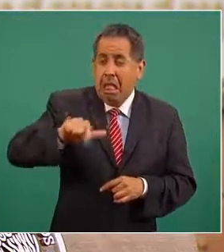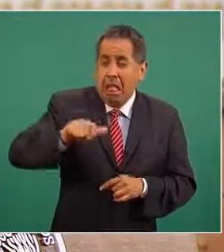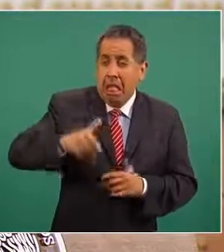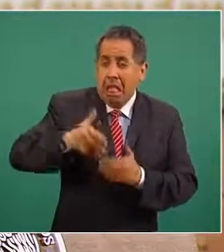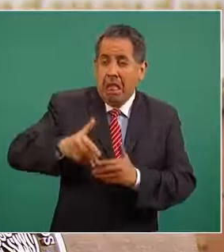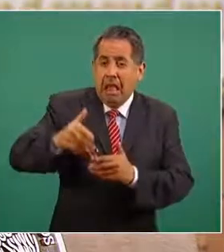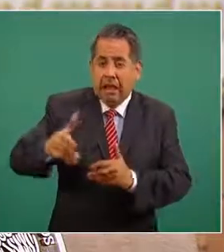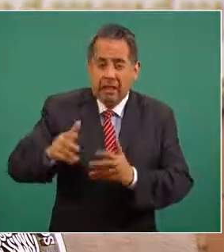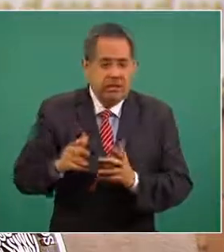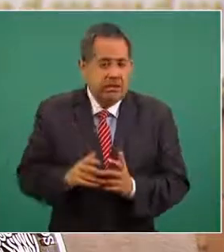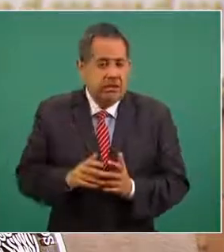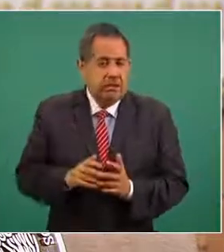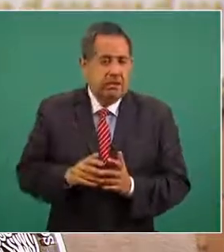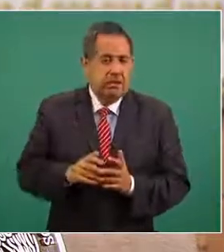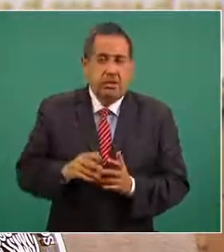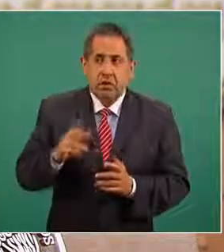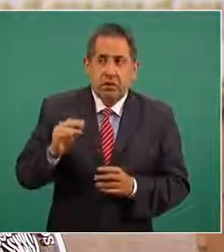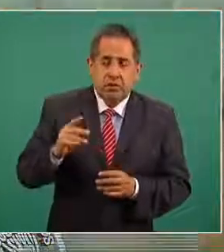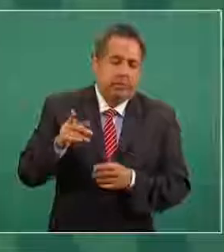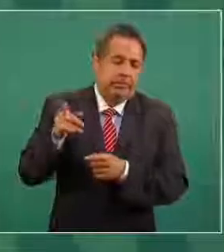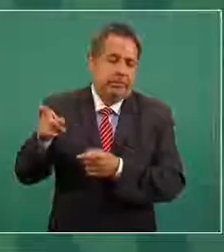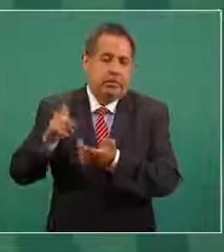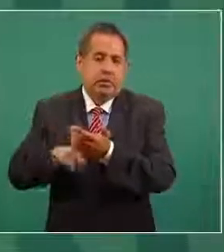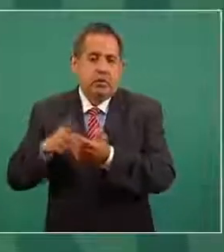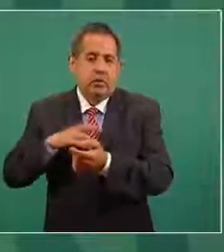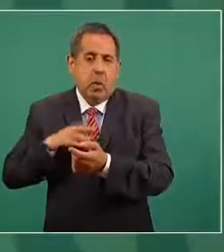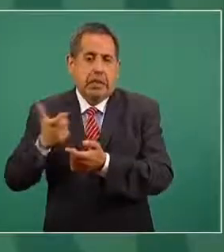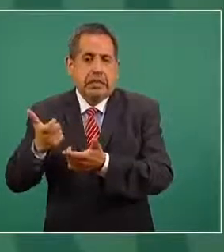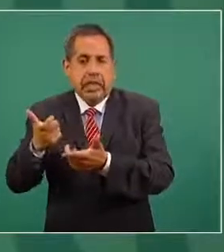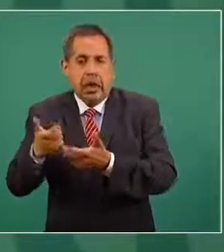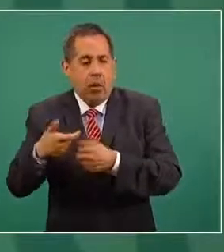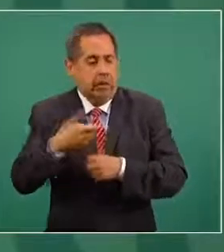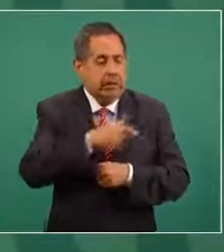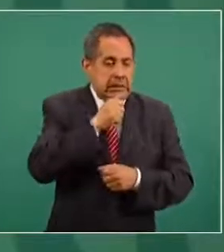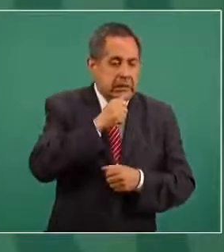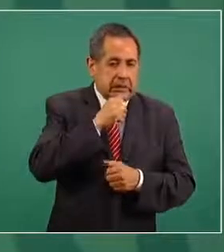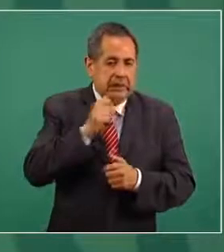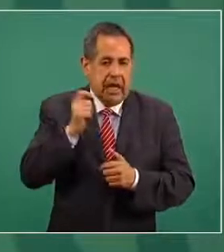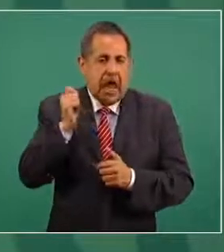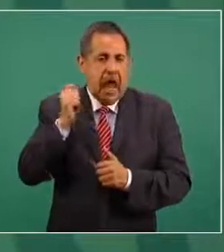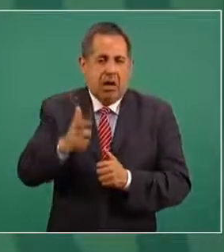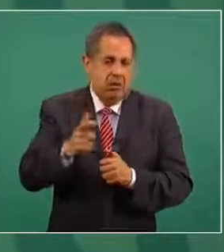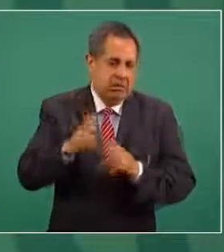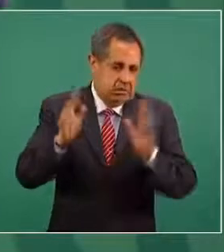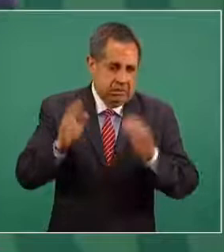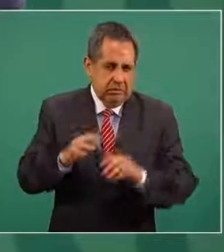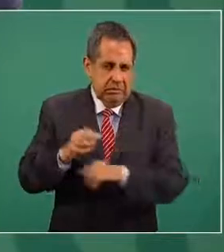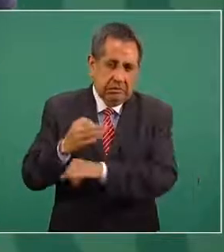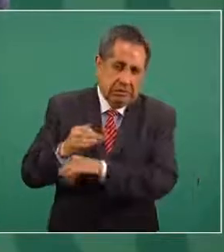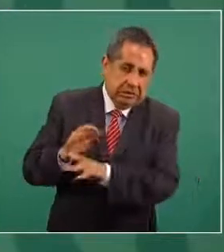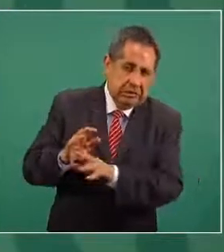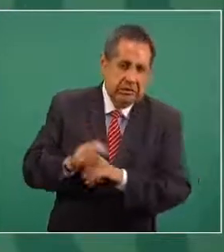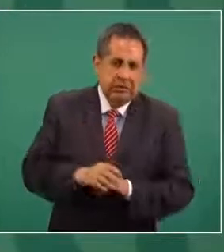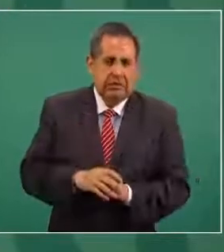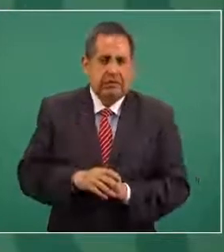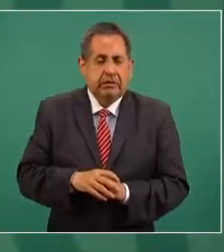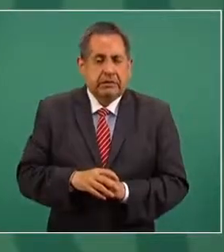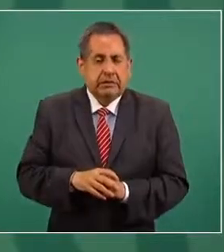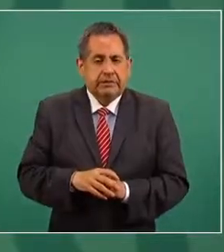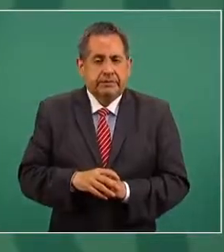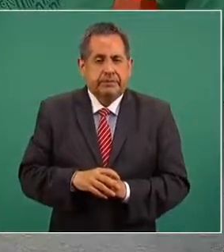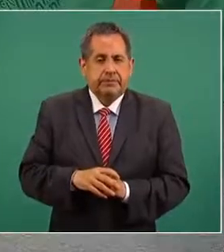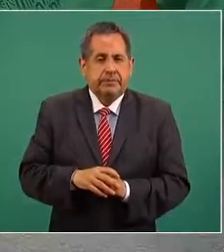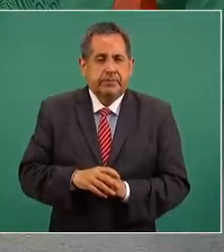falta de recursos en caja una crisis de caja temporal transitoria